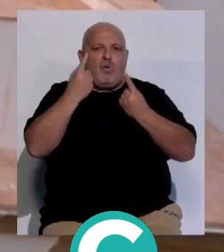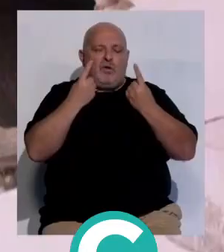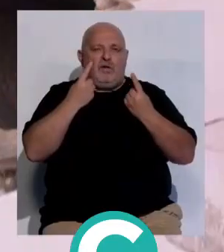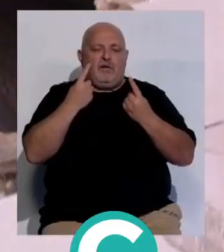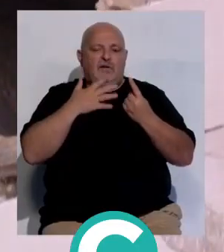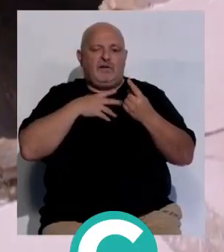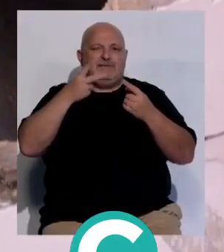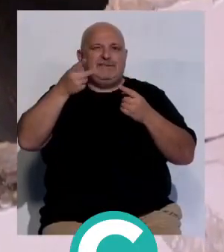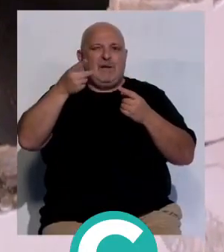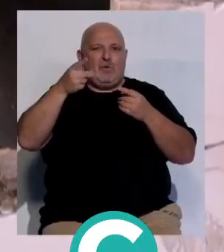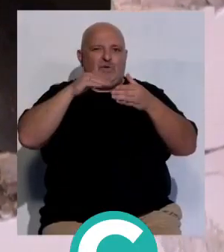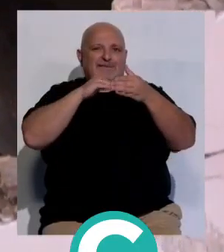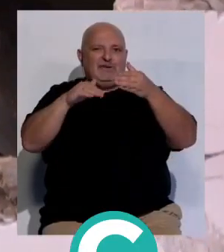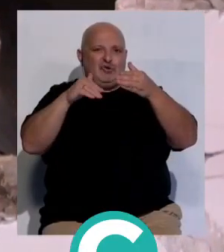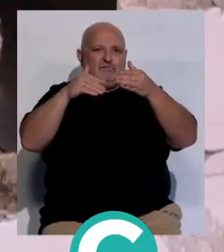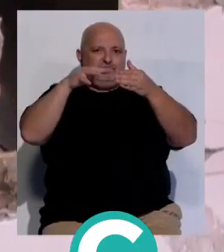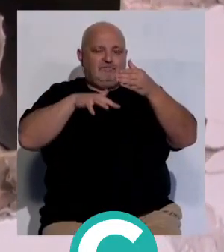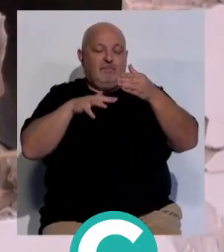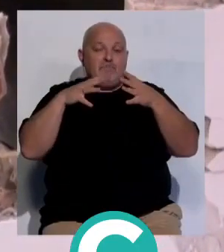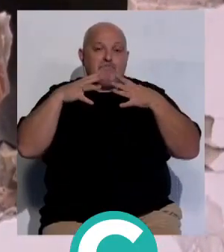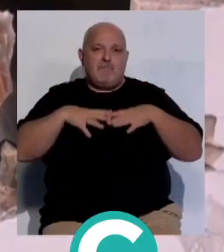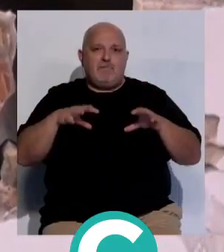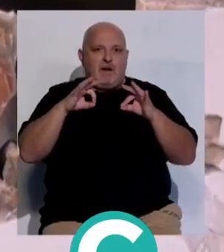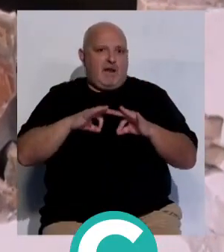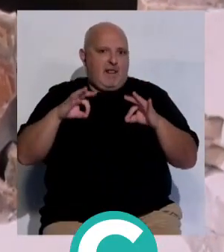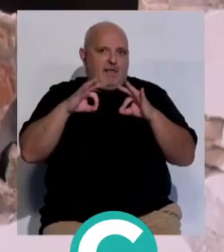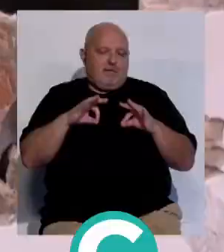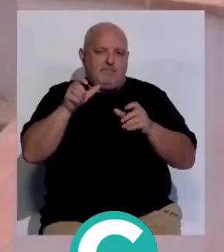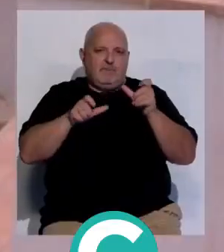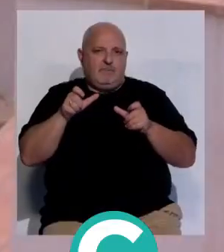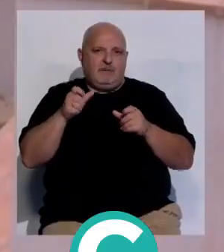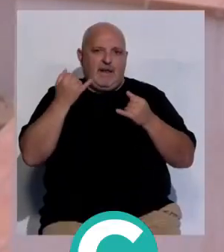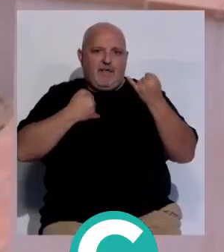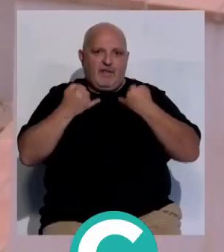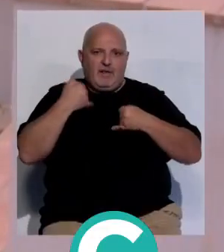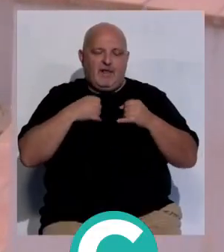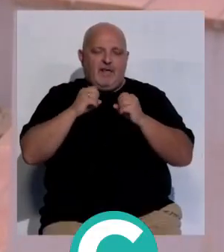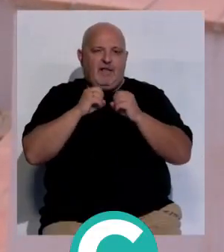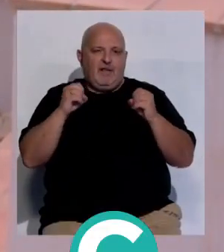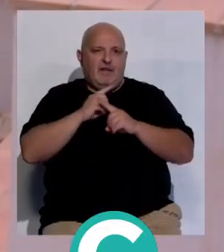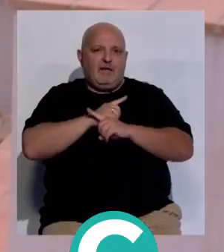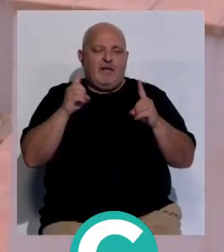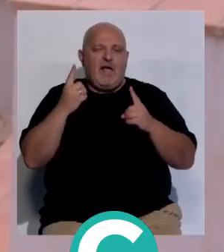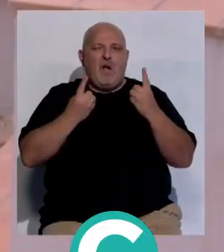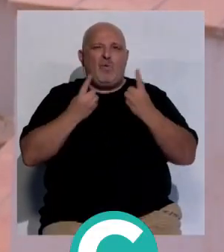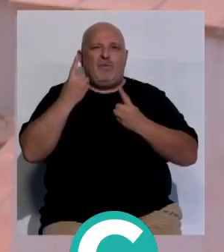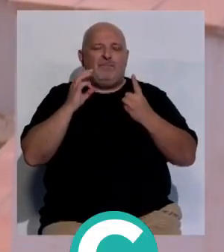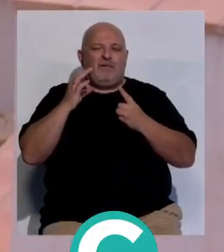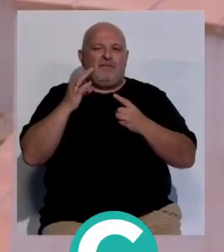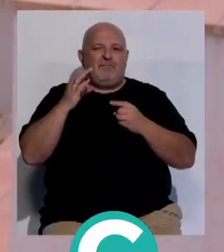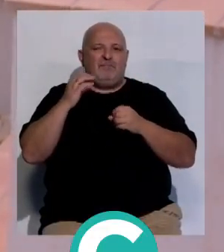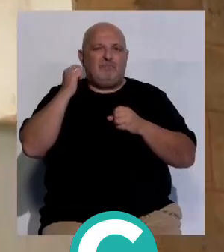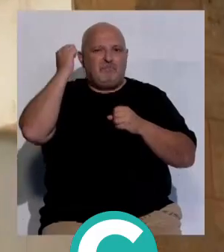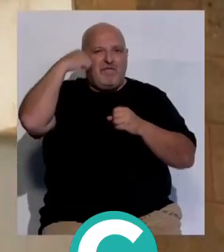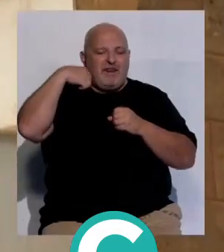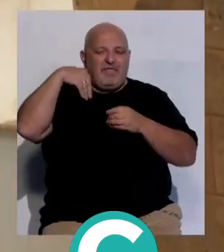en el segundo techo. Afortunadamente no hubo que lamentar ni daños personales ni materiales y cayeron algunos escombros